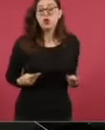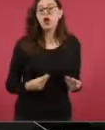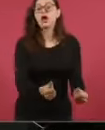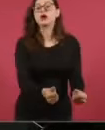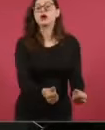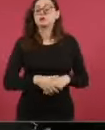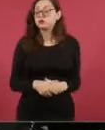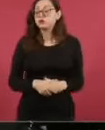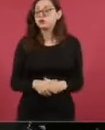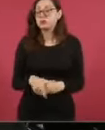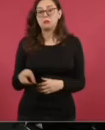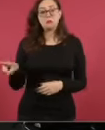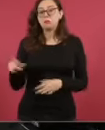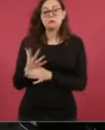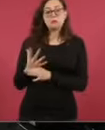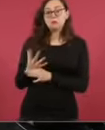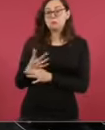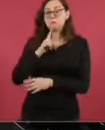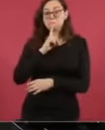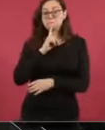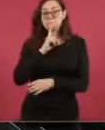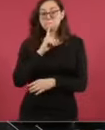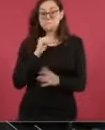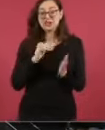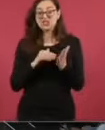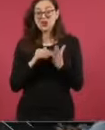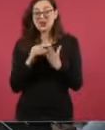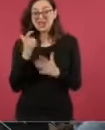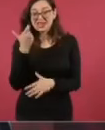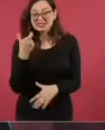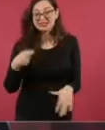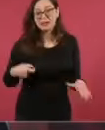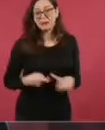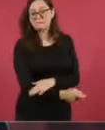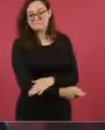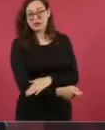cuánto, millones de pesos.